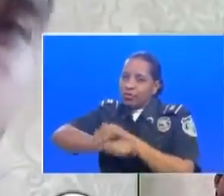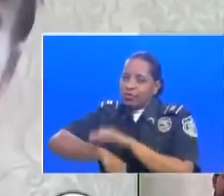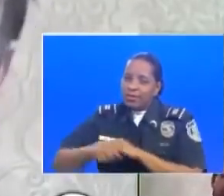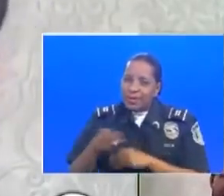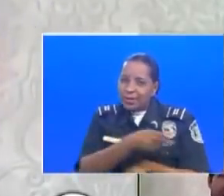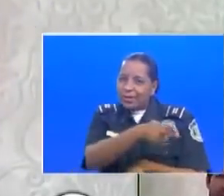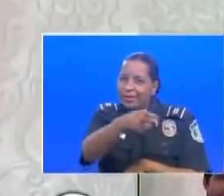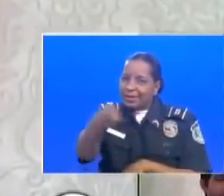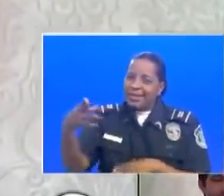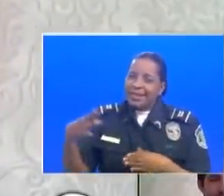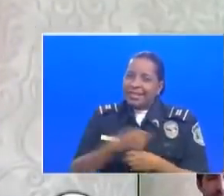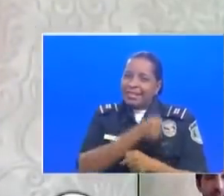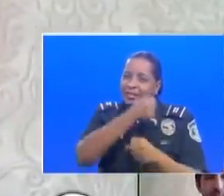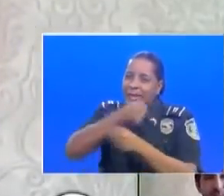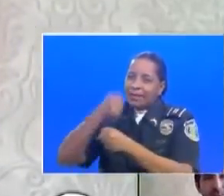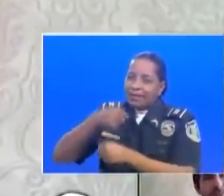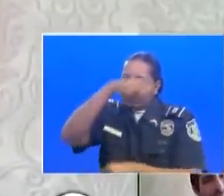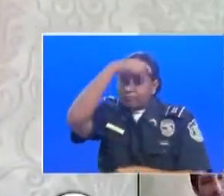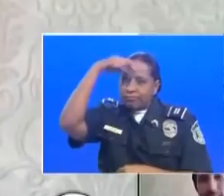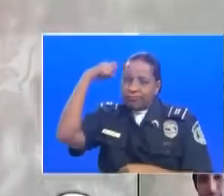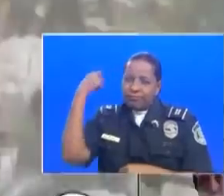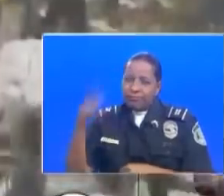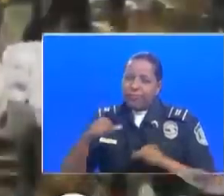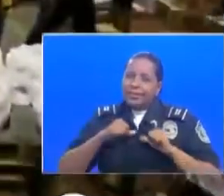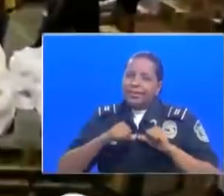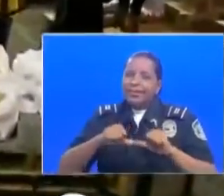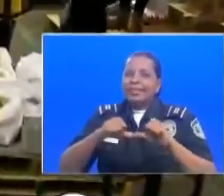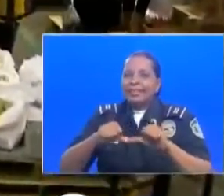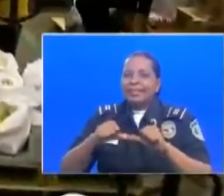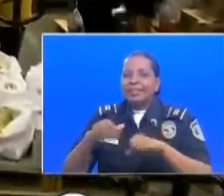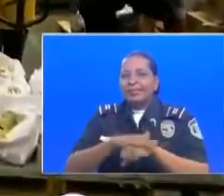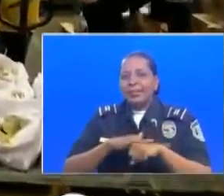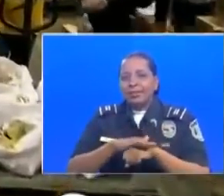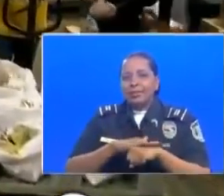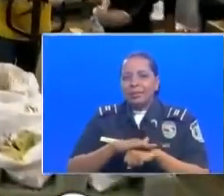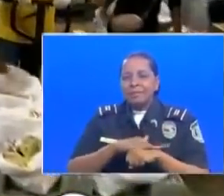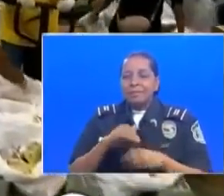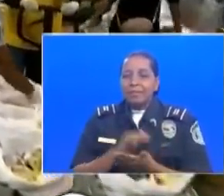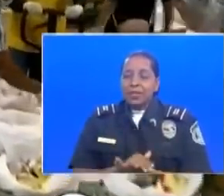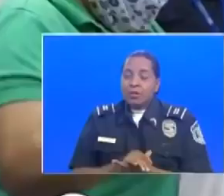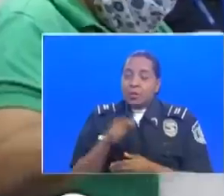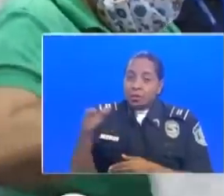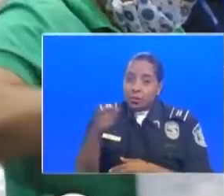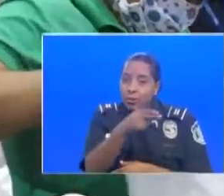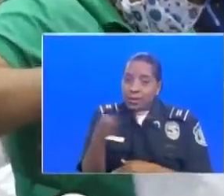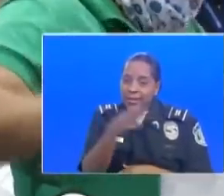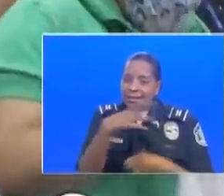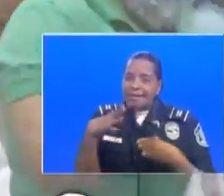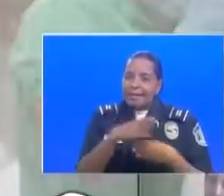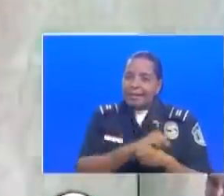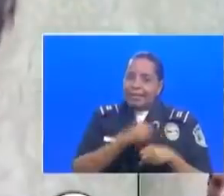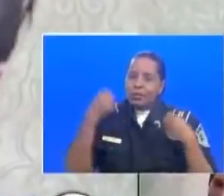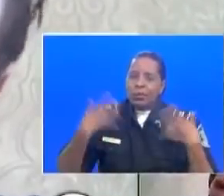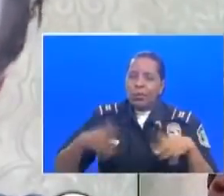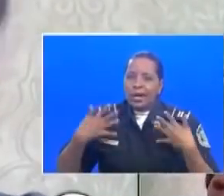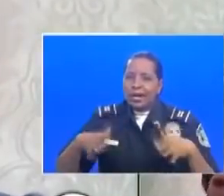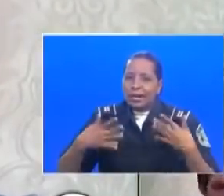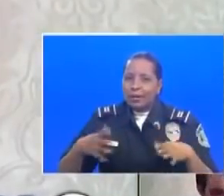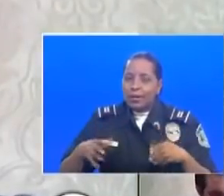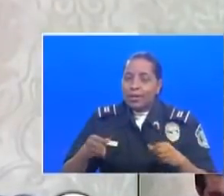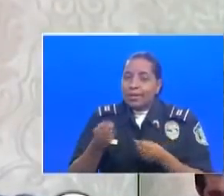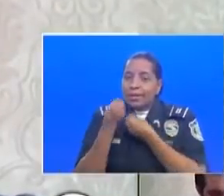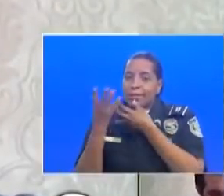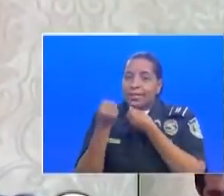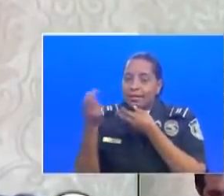haciendo su labor. En verdad que los felicito. Sigan adelante. Que lo que hacen es invaluable. Bueno, mira, el